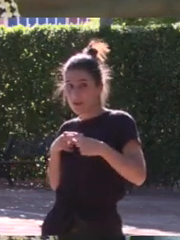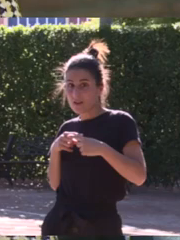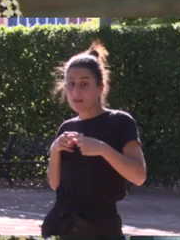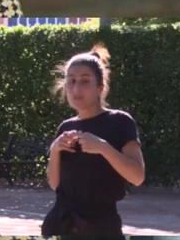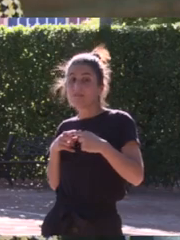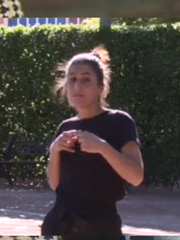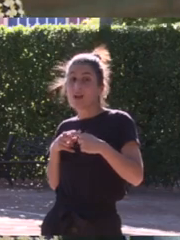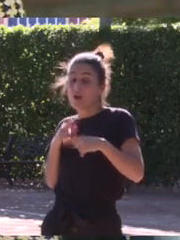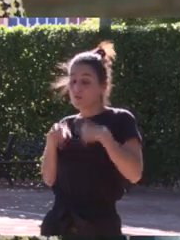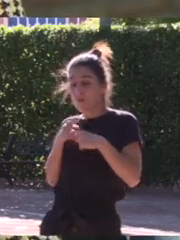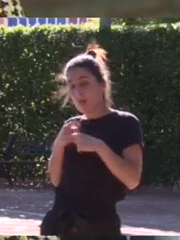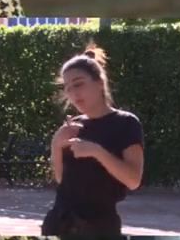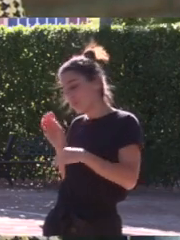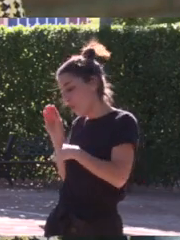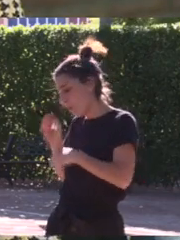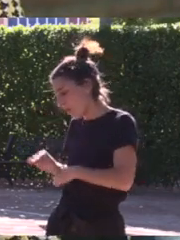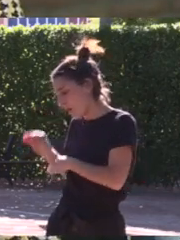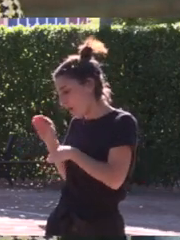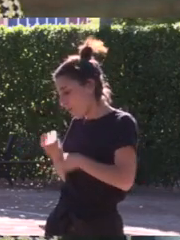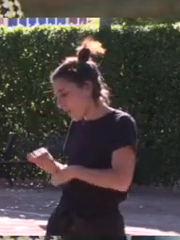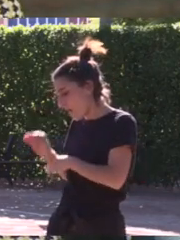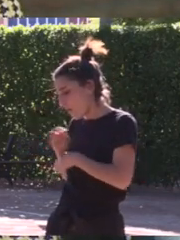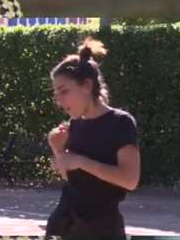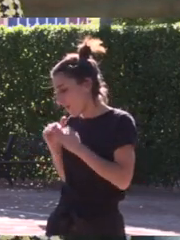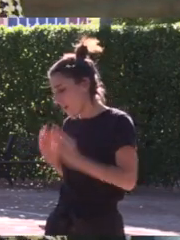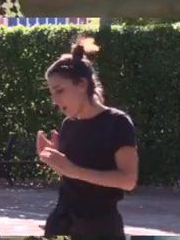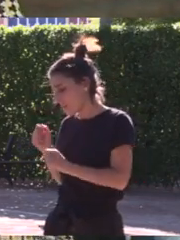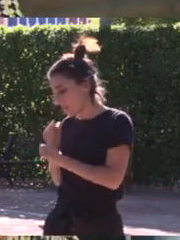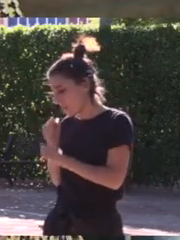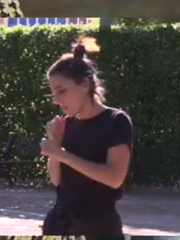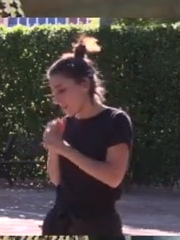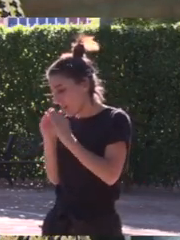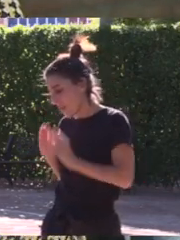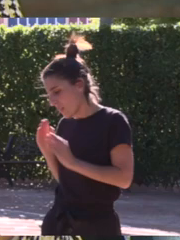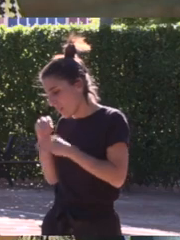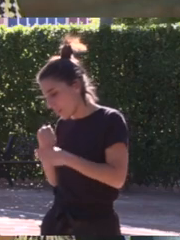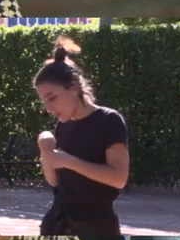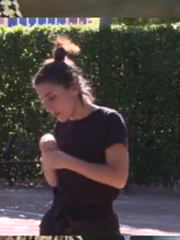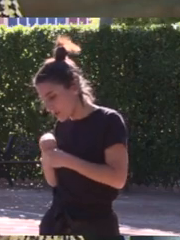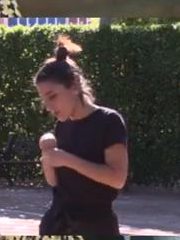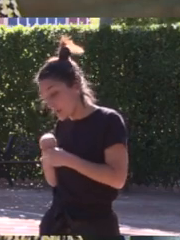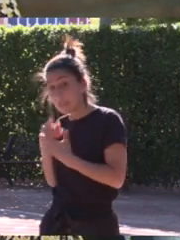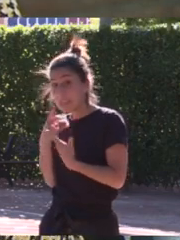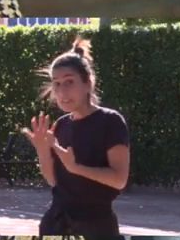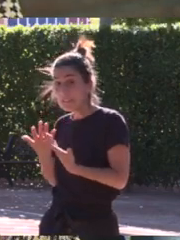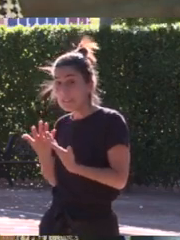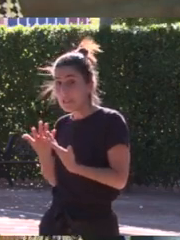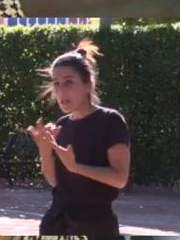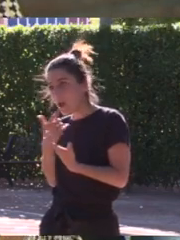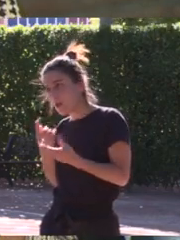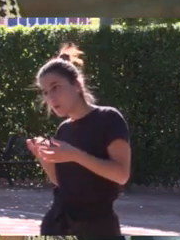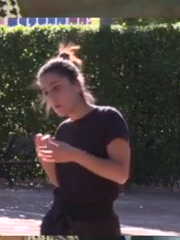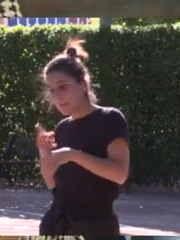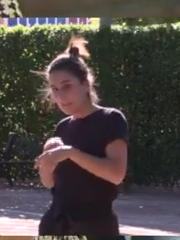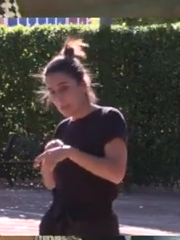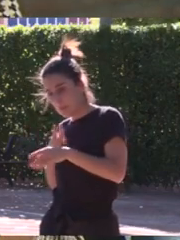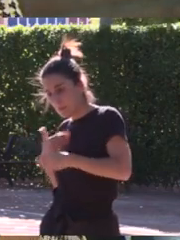en el cuidado de nuestros hijos etcétera en las tareas familiares y meterte a aportar tu